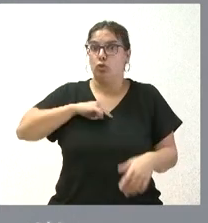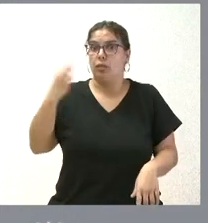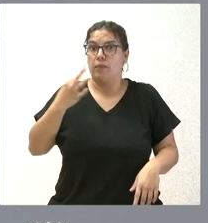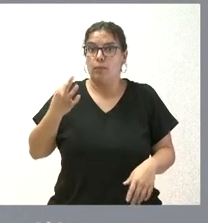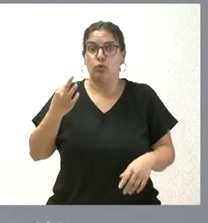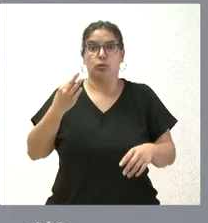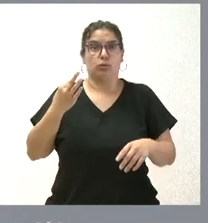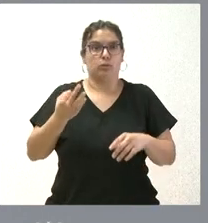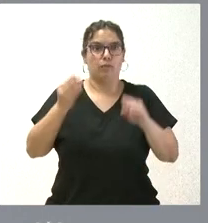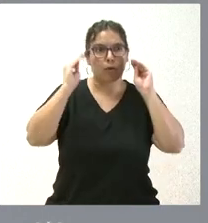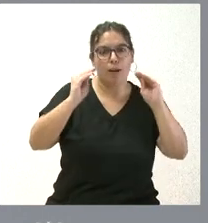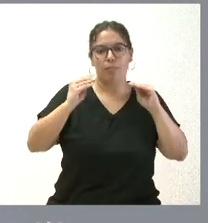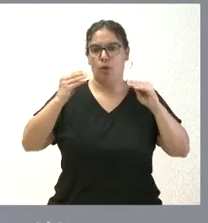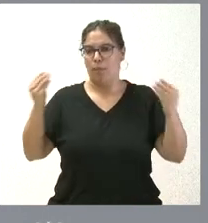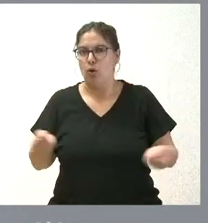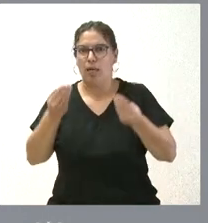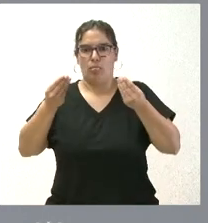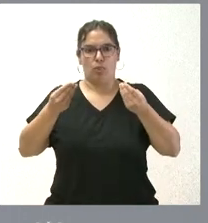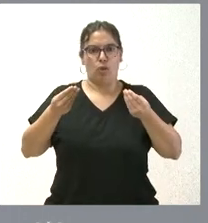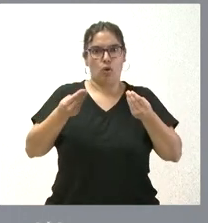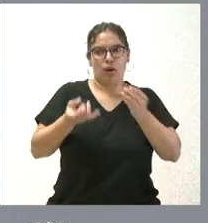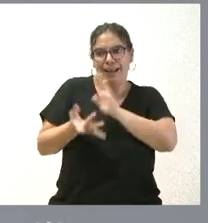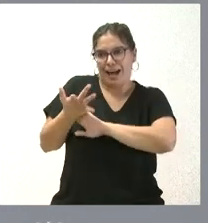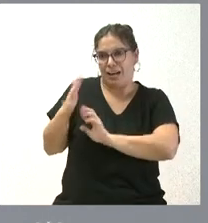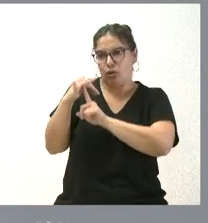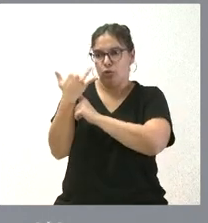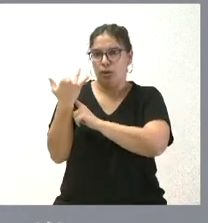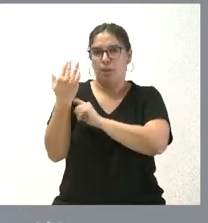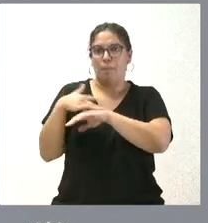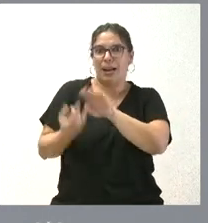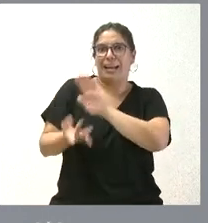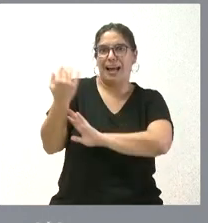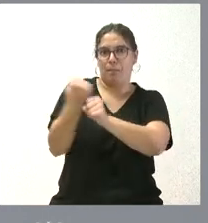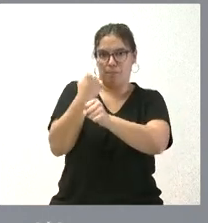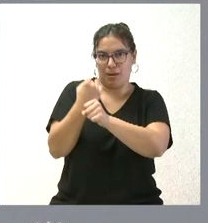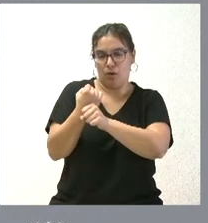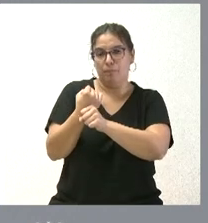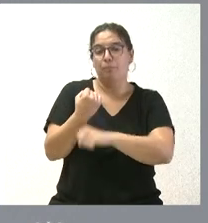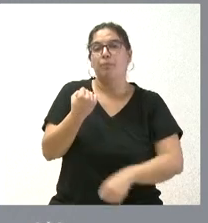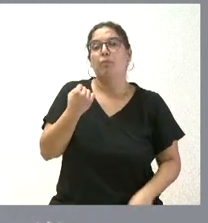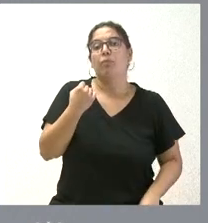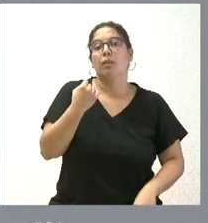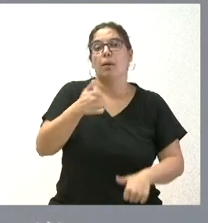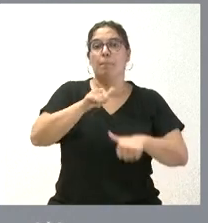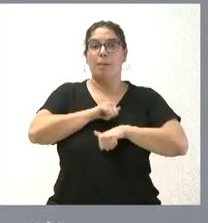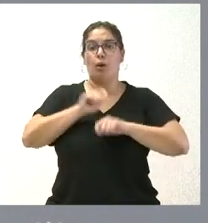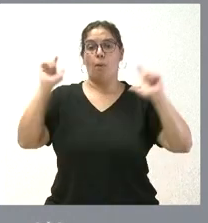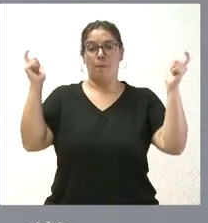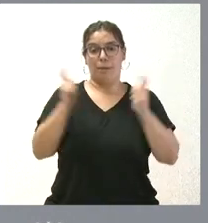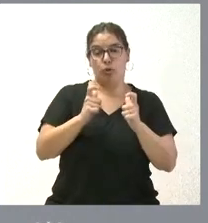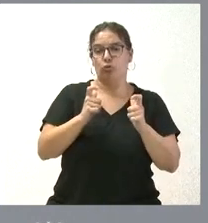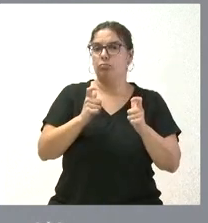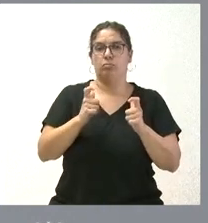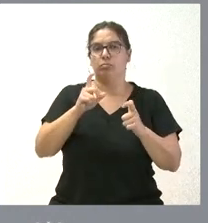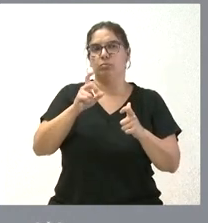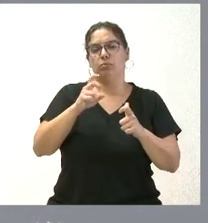seguir formando, para seguir mejorando, para seguir creando condiciones para que se cree empleo. No nos vale solo con tener hoy menos paro que la media española. Si hay